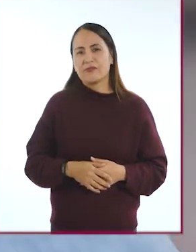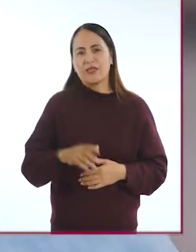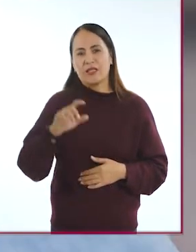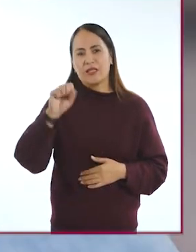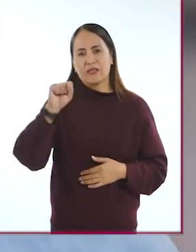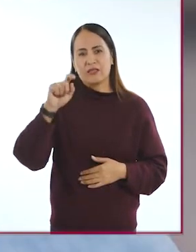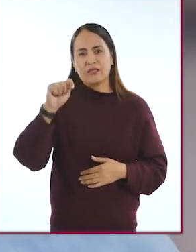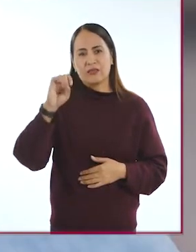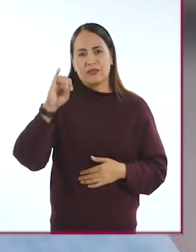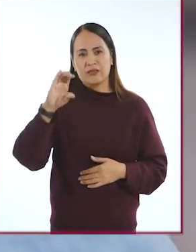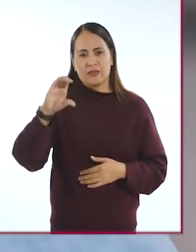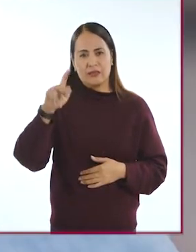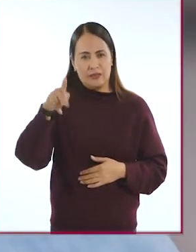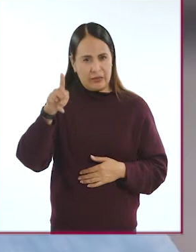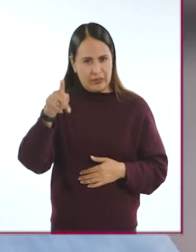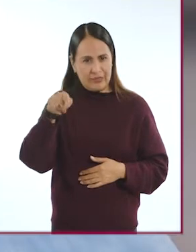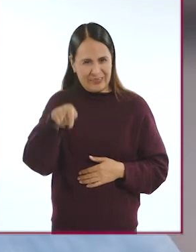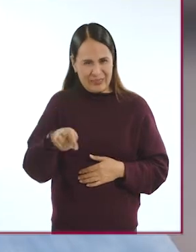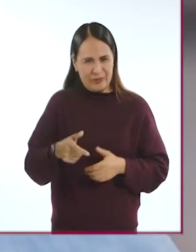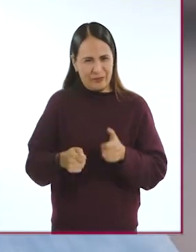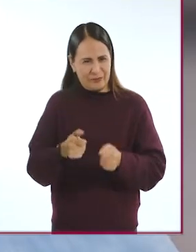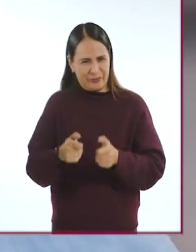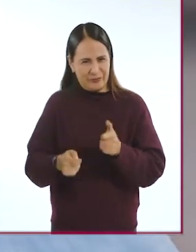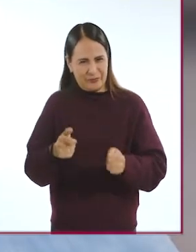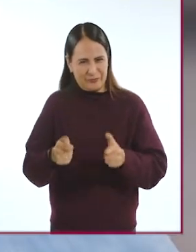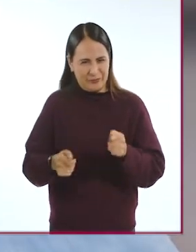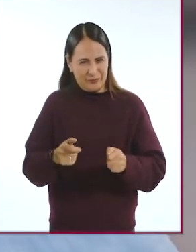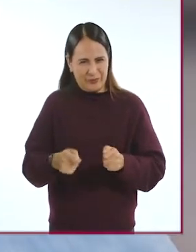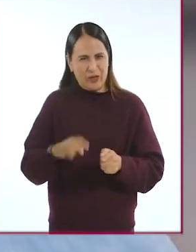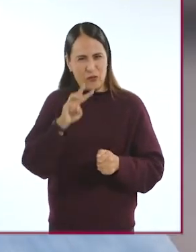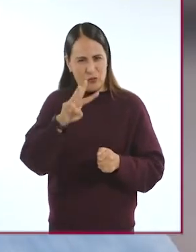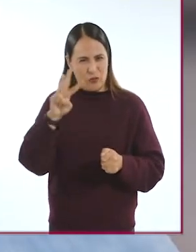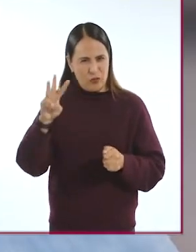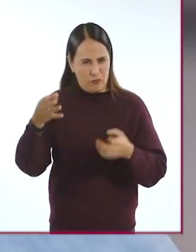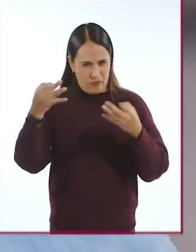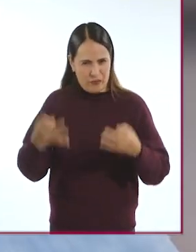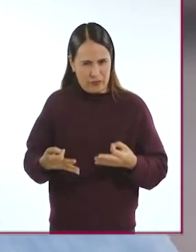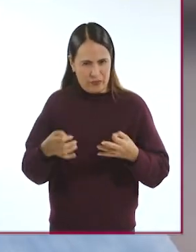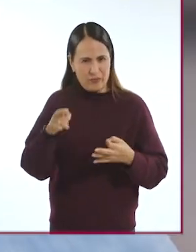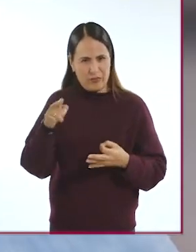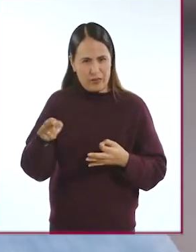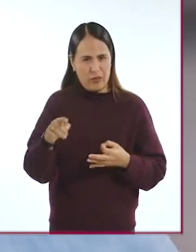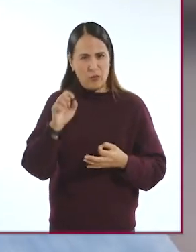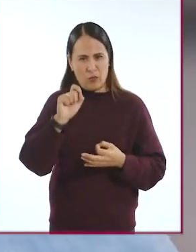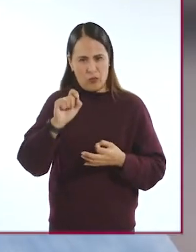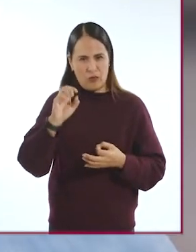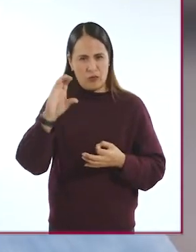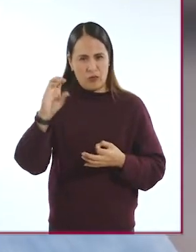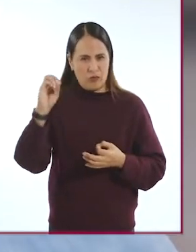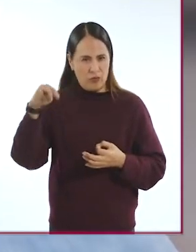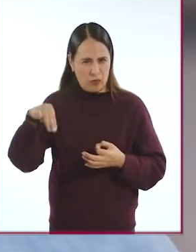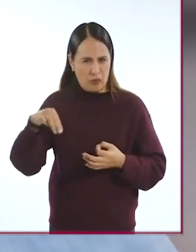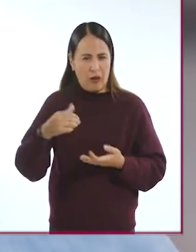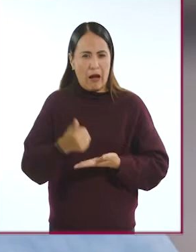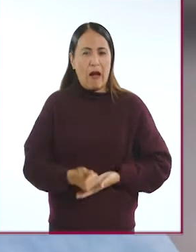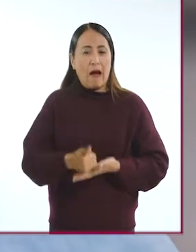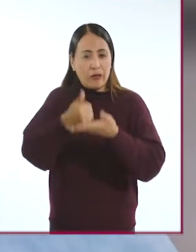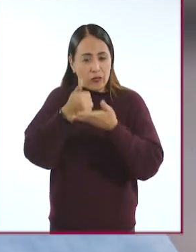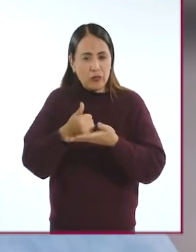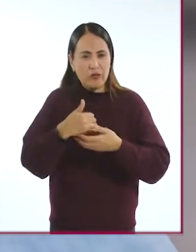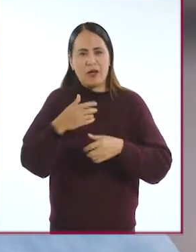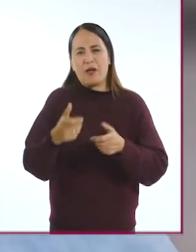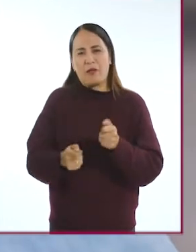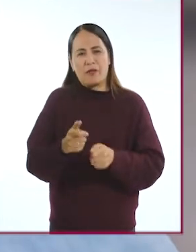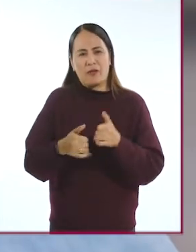QuadStick QuadStick es un dispositivo que, de acuerdo con su página oficial, QuadStick.com, ayuda a